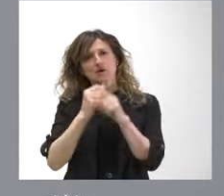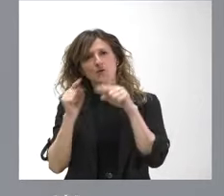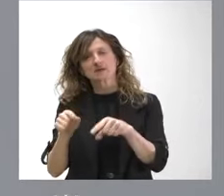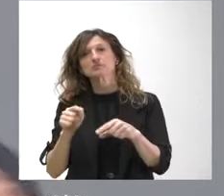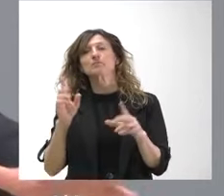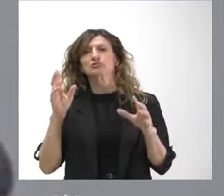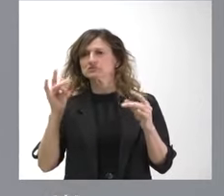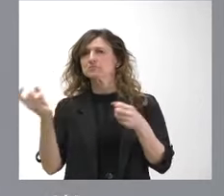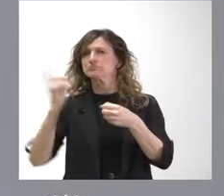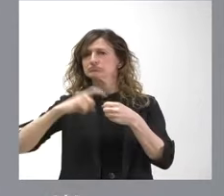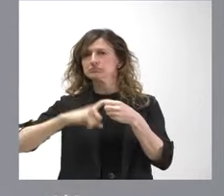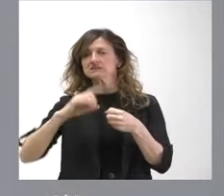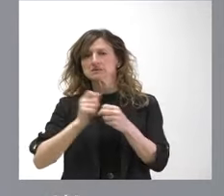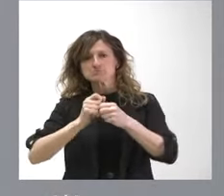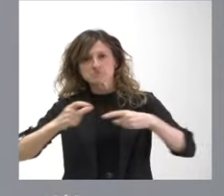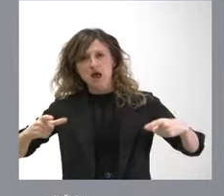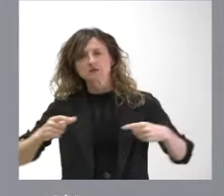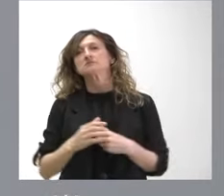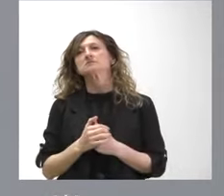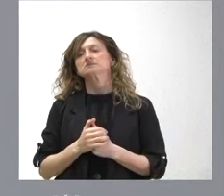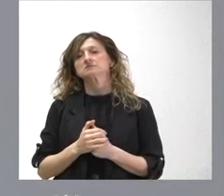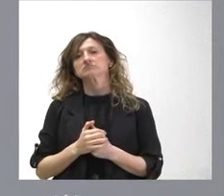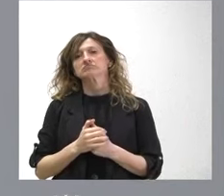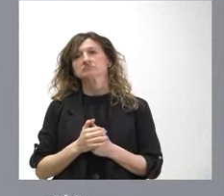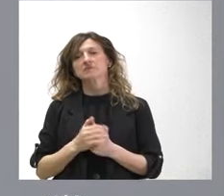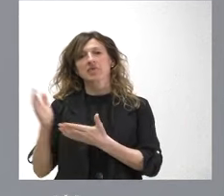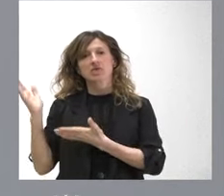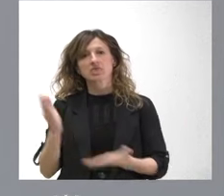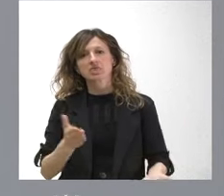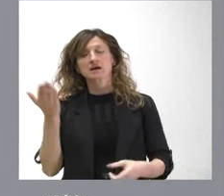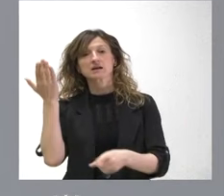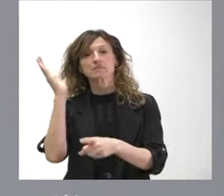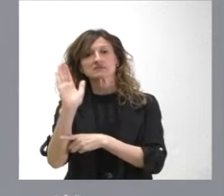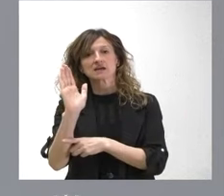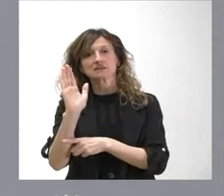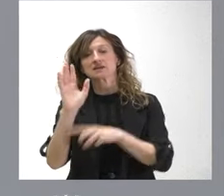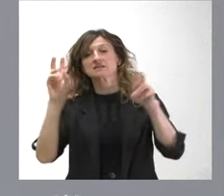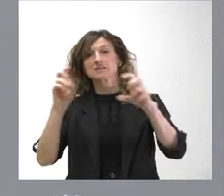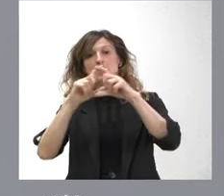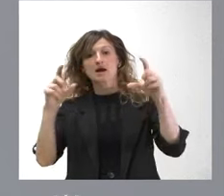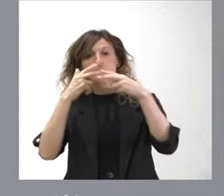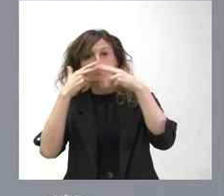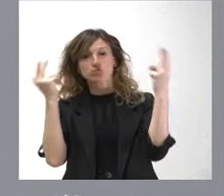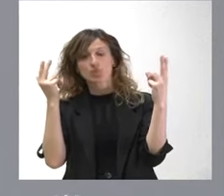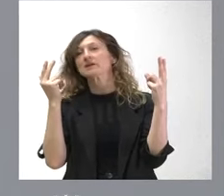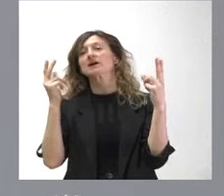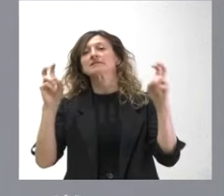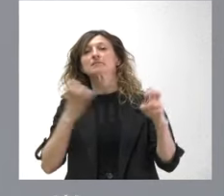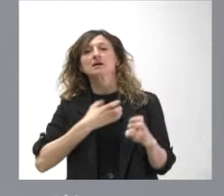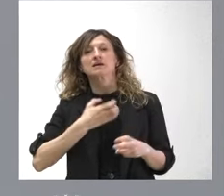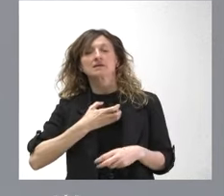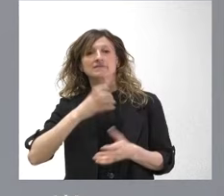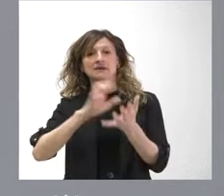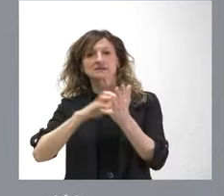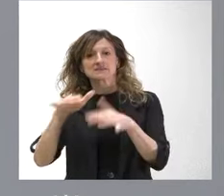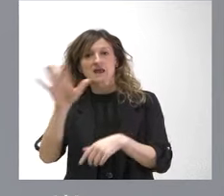participación porque se ha aumentado la participación a los representantes de los entes públicos de las corporaciones locales de Castilla y León